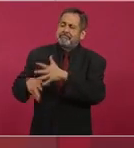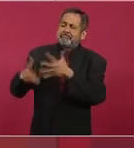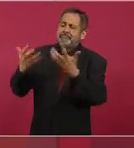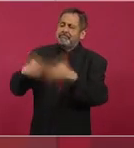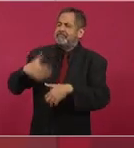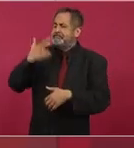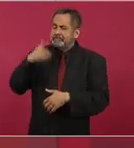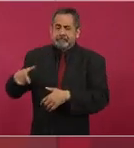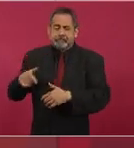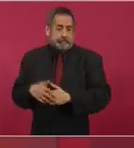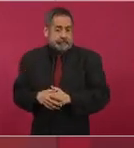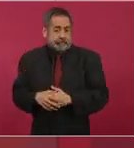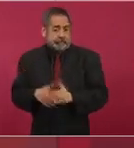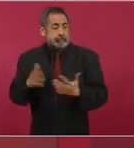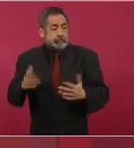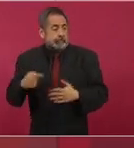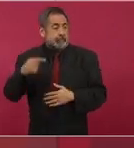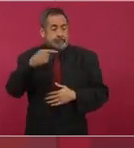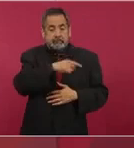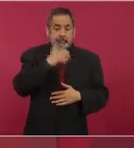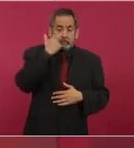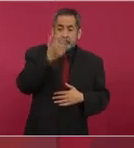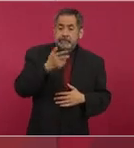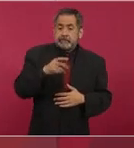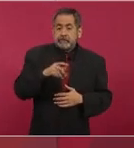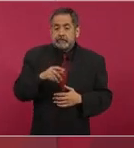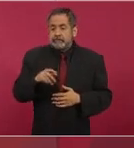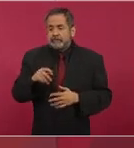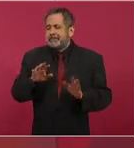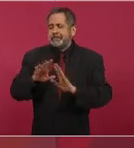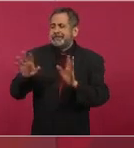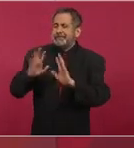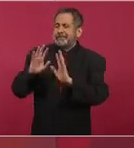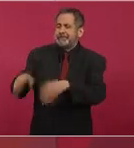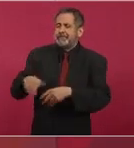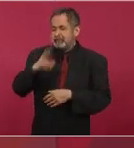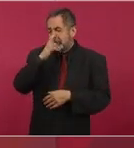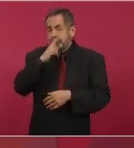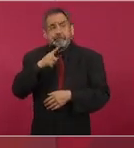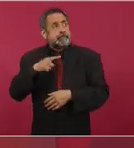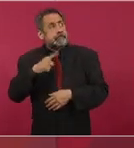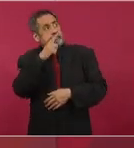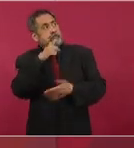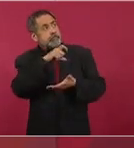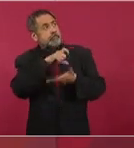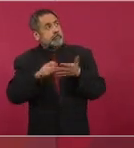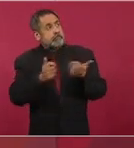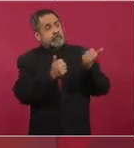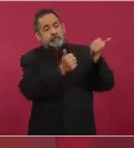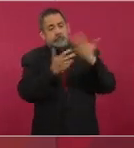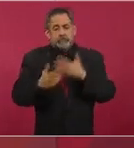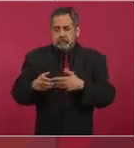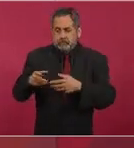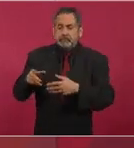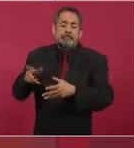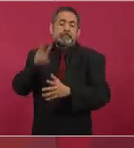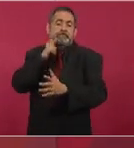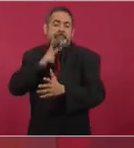y apostaron a comprar los combustibles a vender petróleo crudo